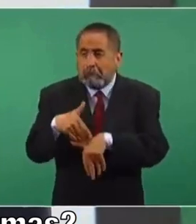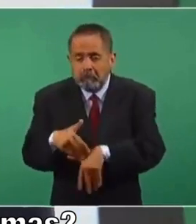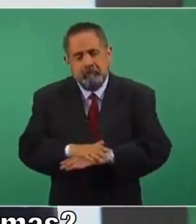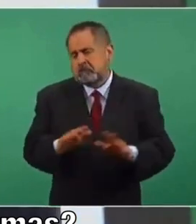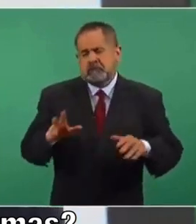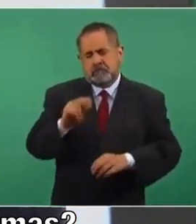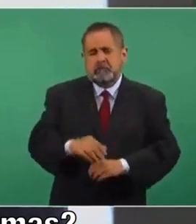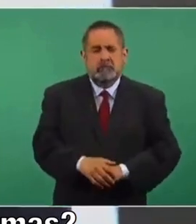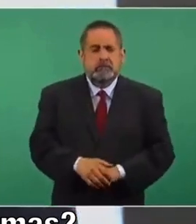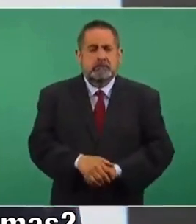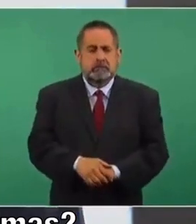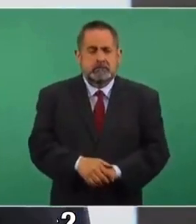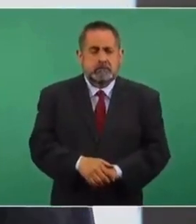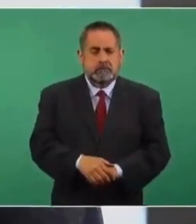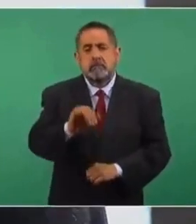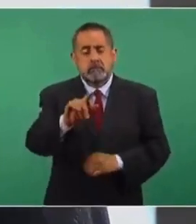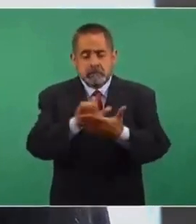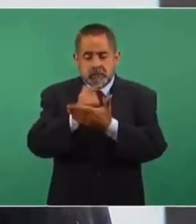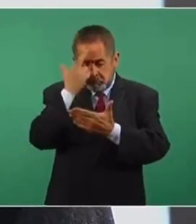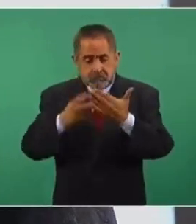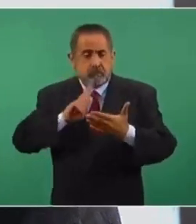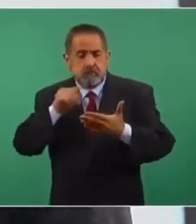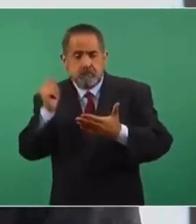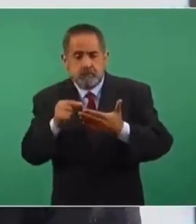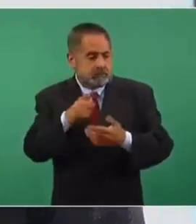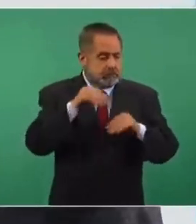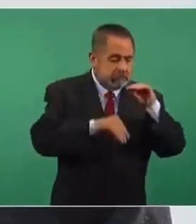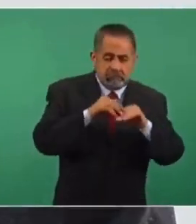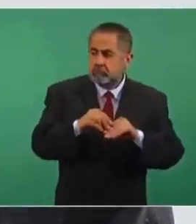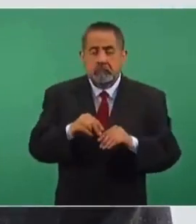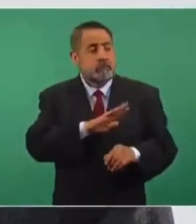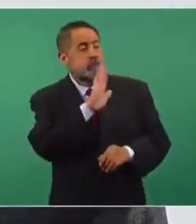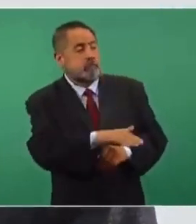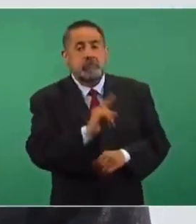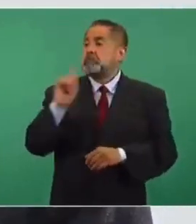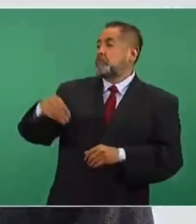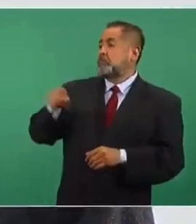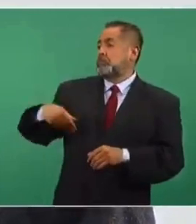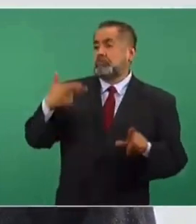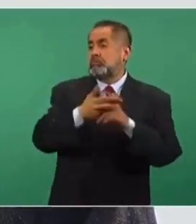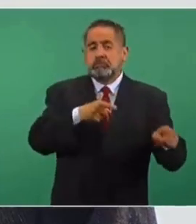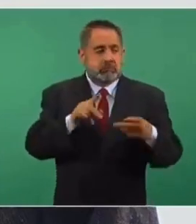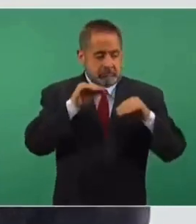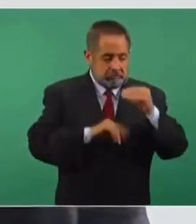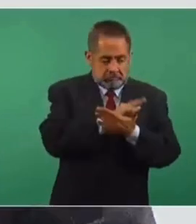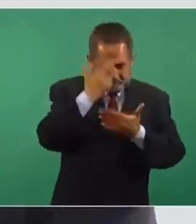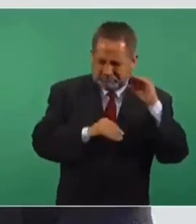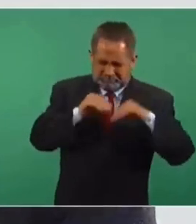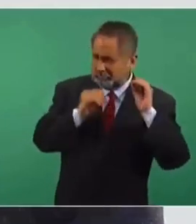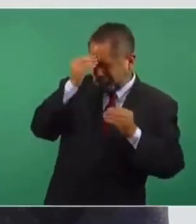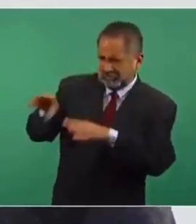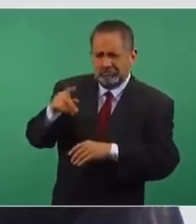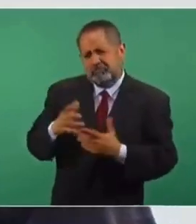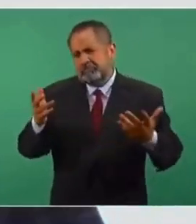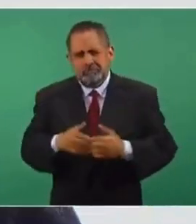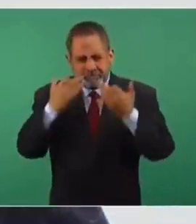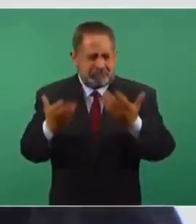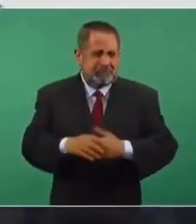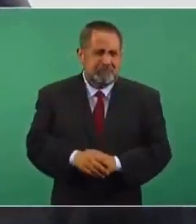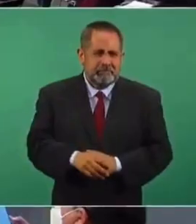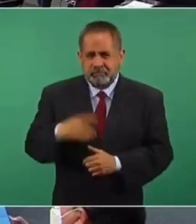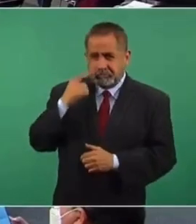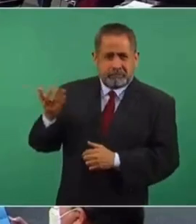dónde se fabrican víctimas? Sí, ¿y delitos también? ¿Fabrican víctimas, fabrican delitos? Claro que sí. ¿No estamos